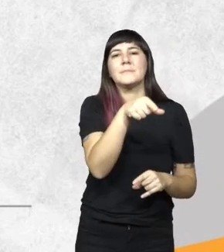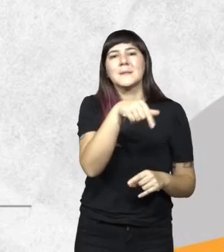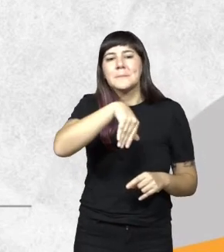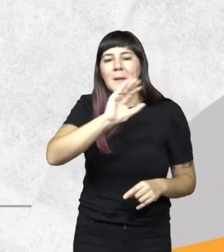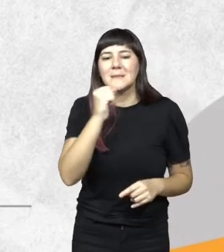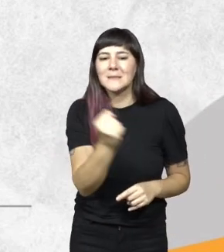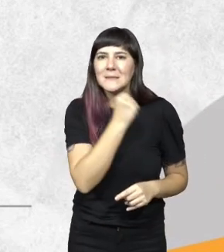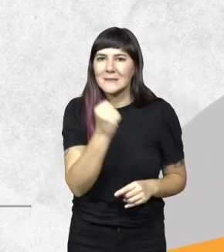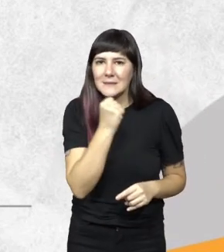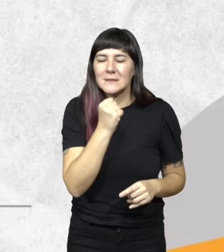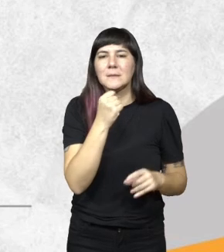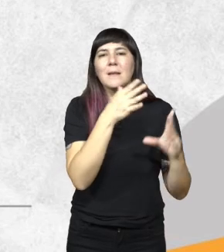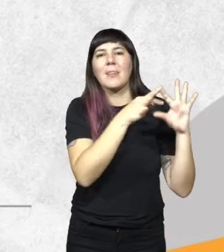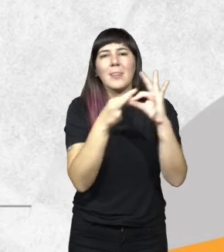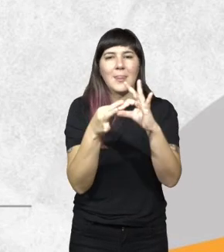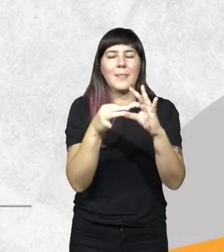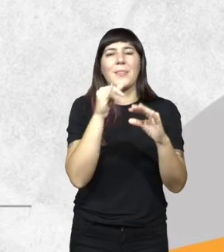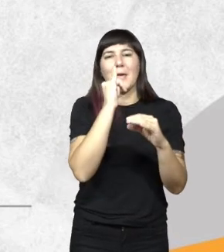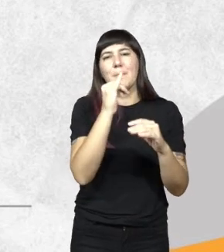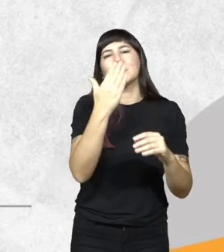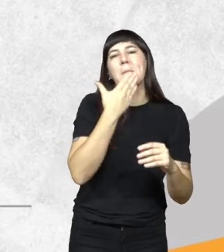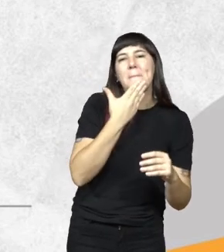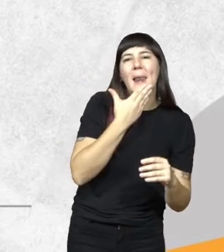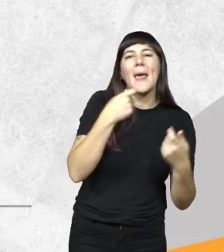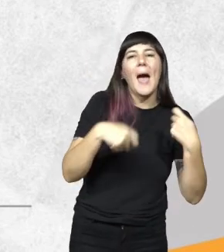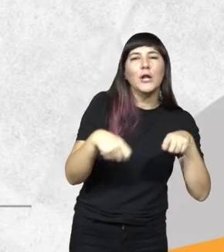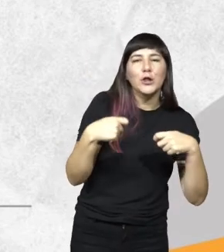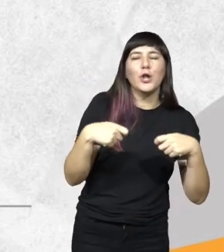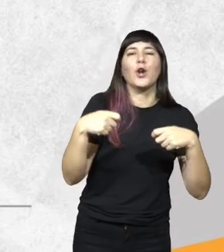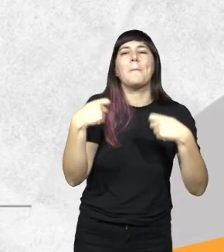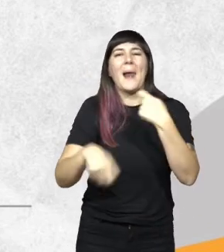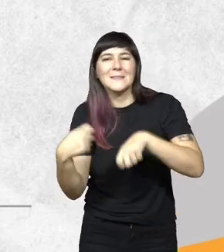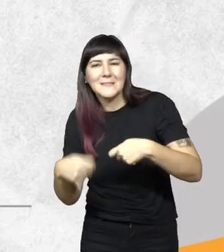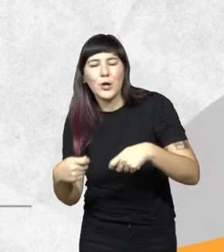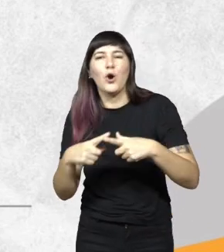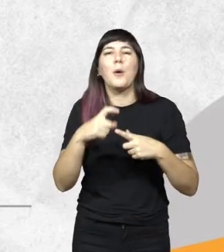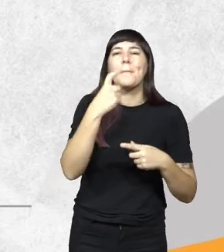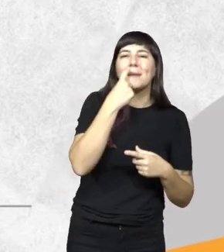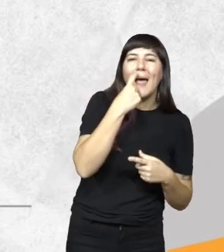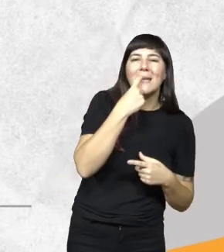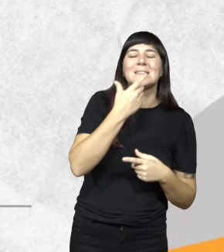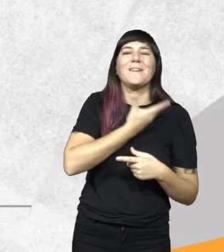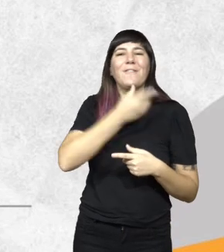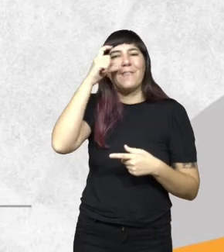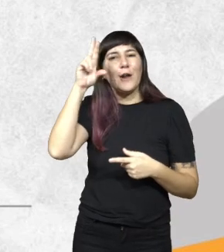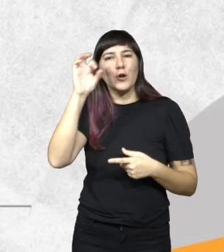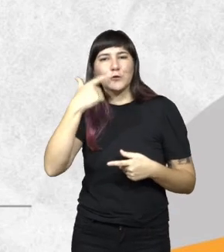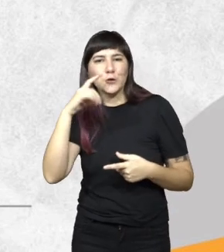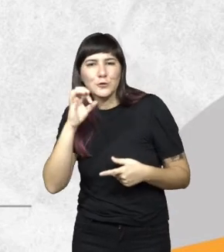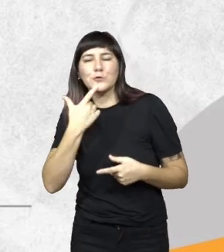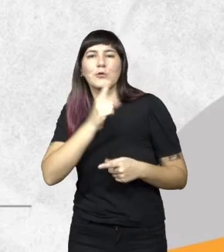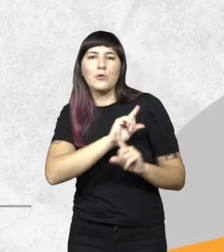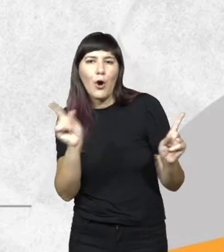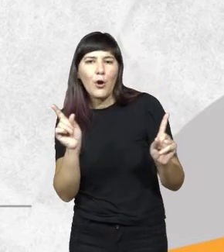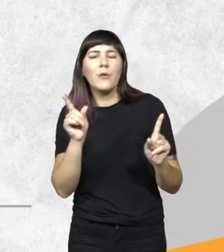están relacionadas con, bueno, como dijimos, papel cartón, plásticos, metales ferrosos y no ferrosos y hay un montón de fracciones que